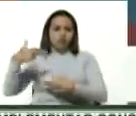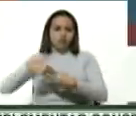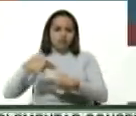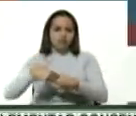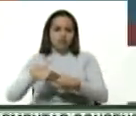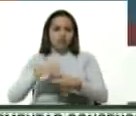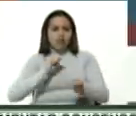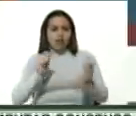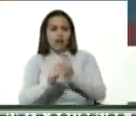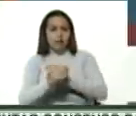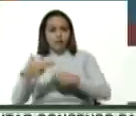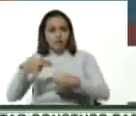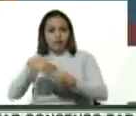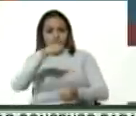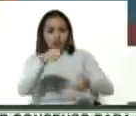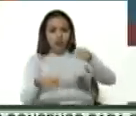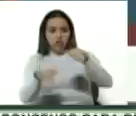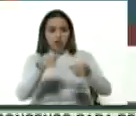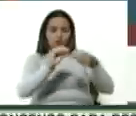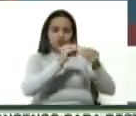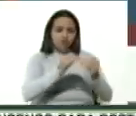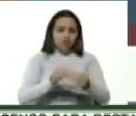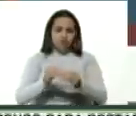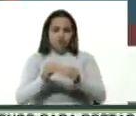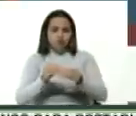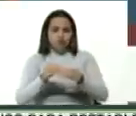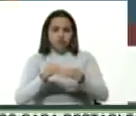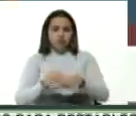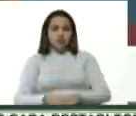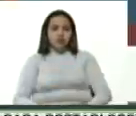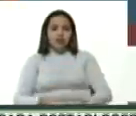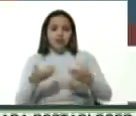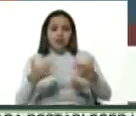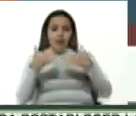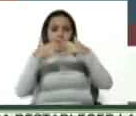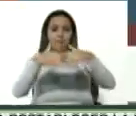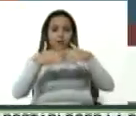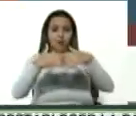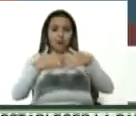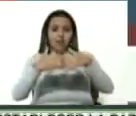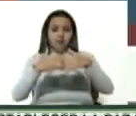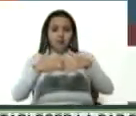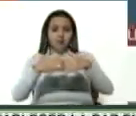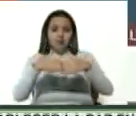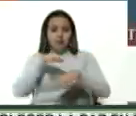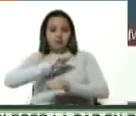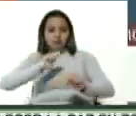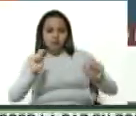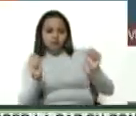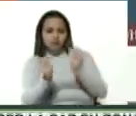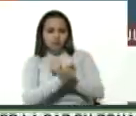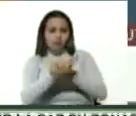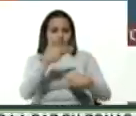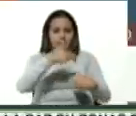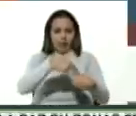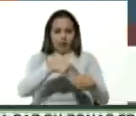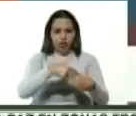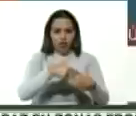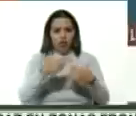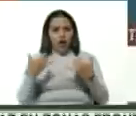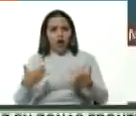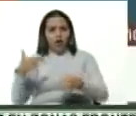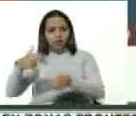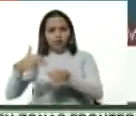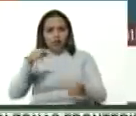de las partes y piezas de la refinería. Ya nuestra refinería, también con la colaboración de amigos del mundo, está en